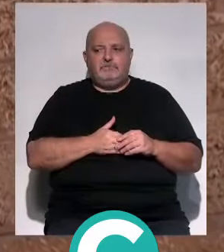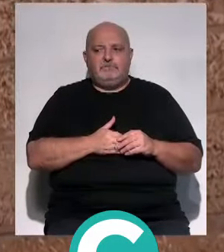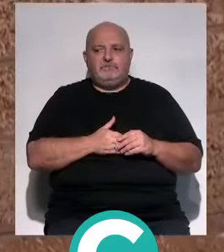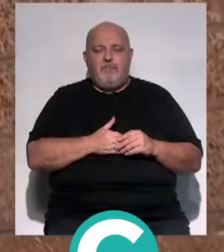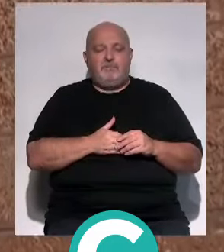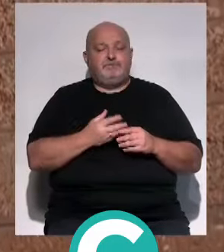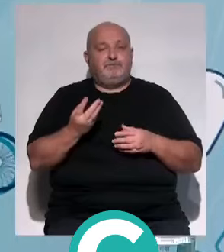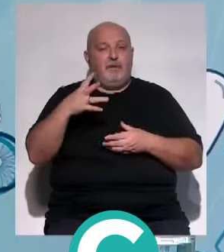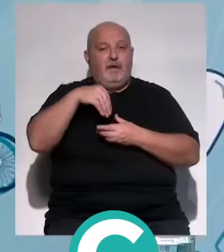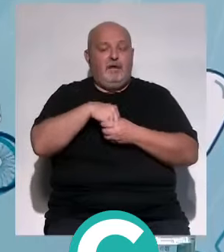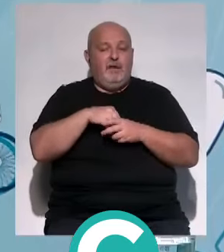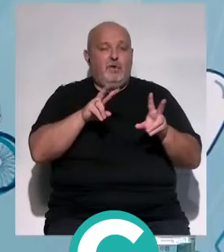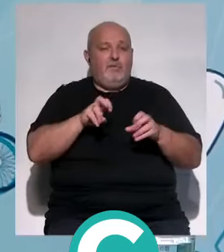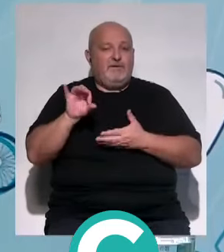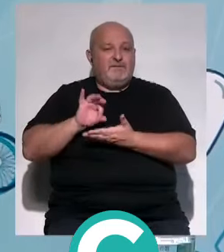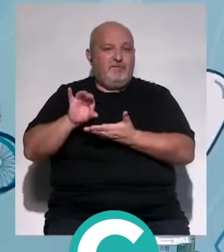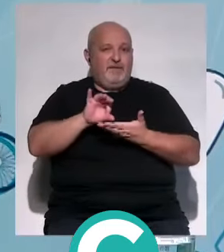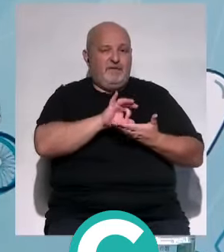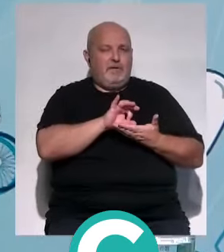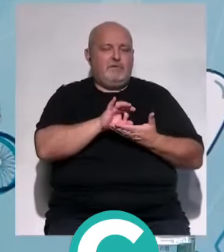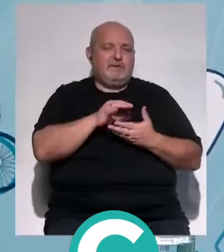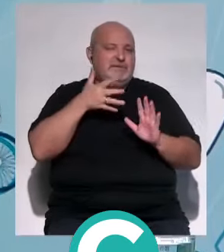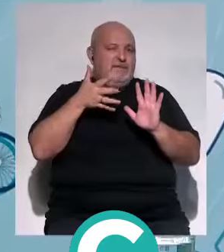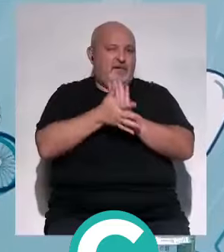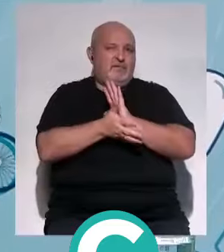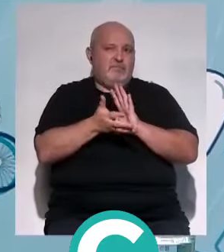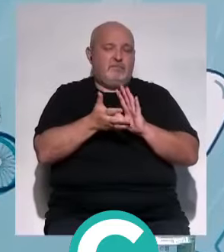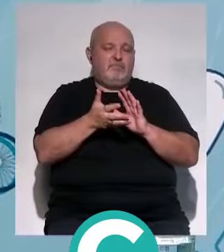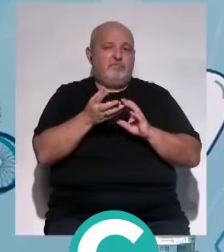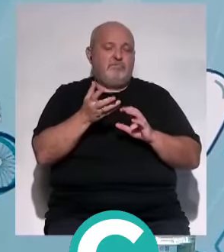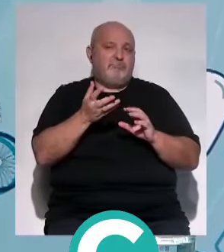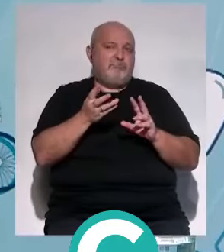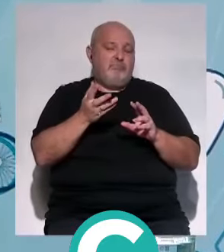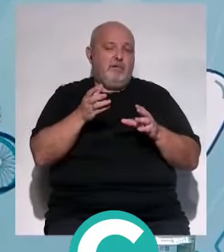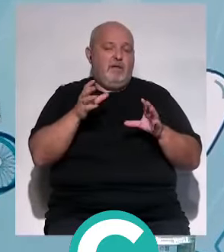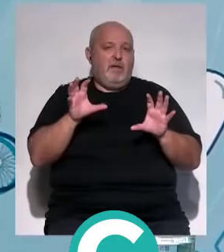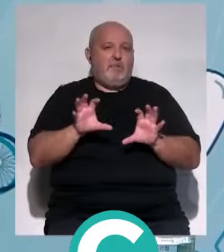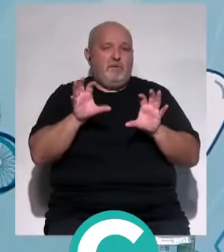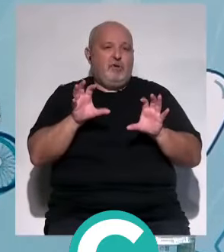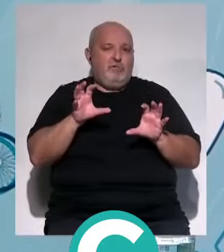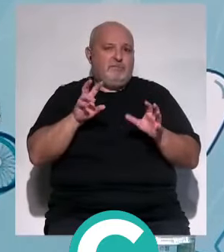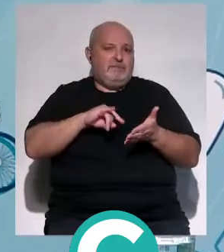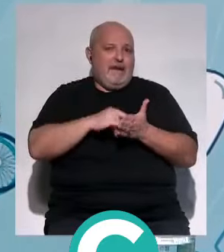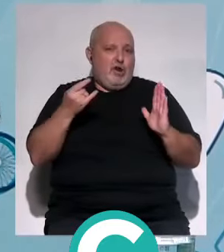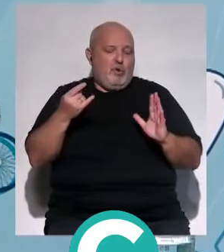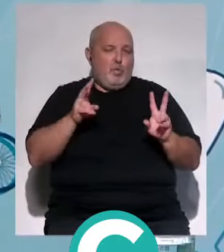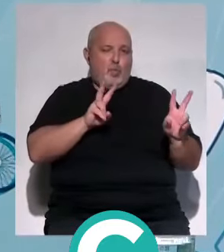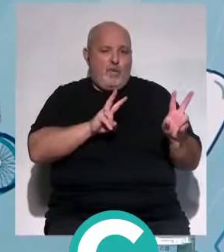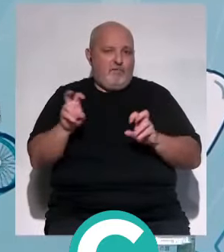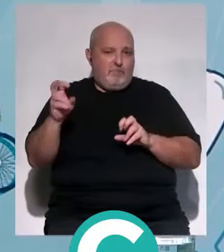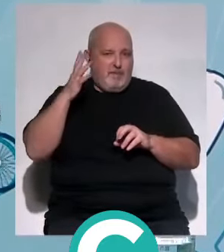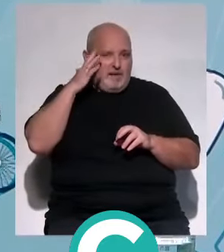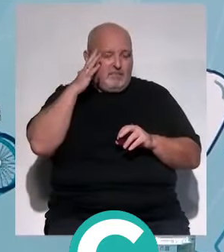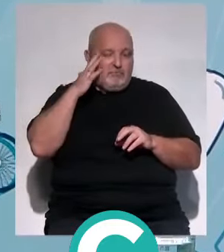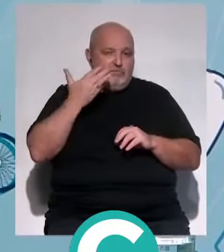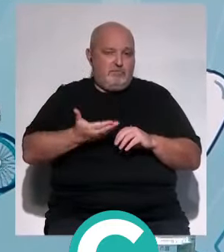La incorporación de los nuevos servicios ha supuesto la llegada de equipamiento tecnológico nuevo, que